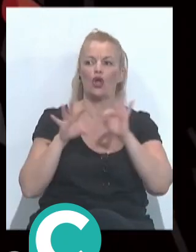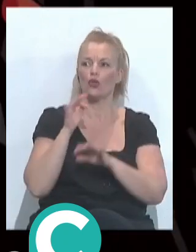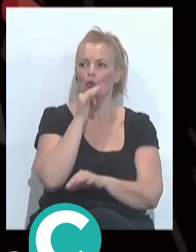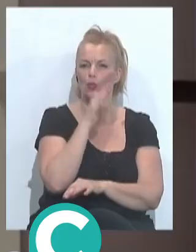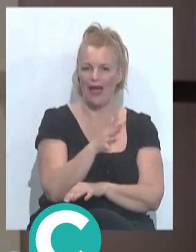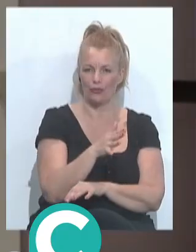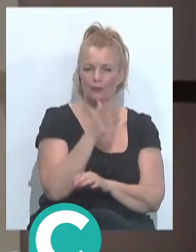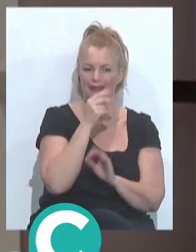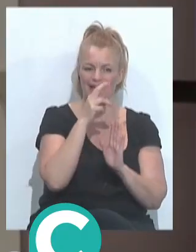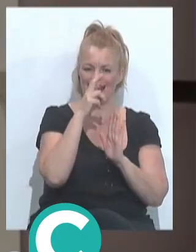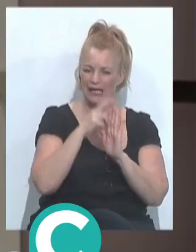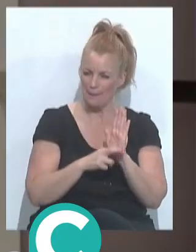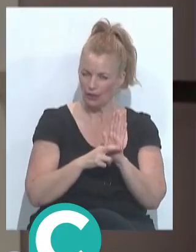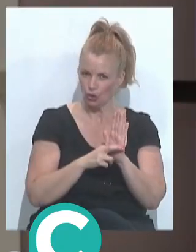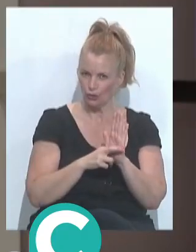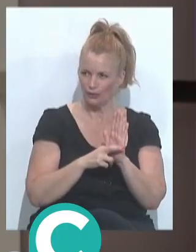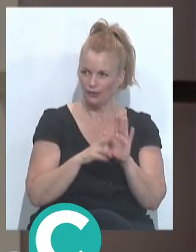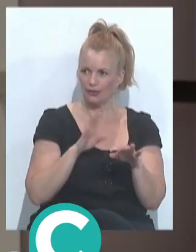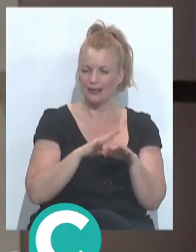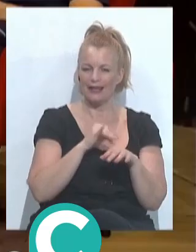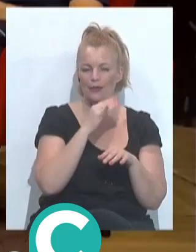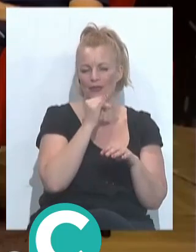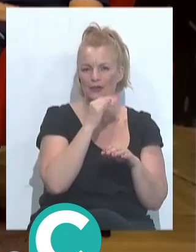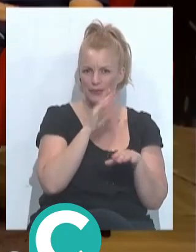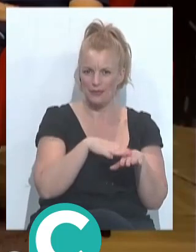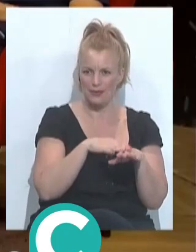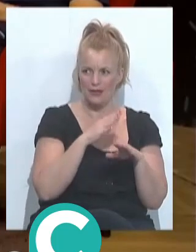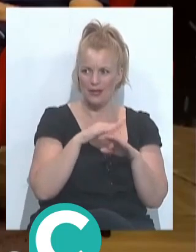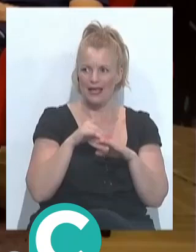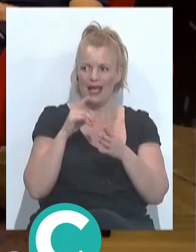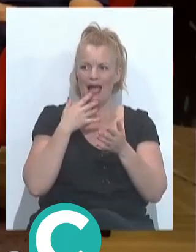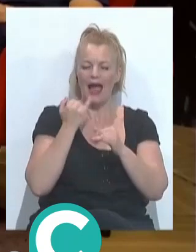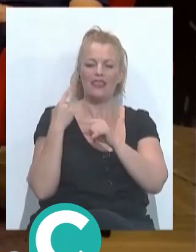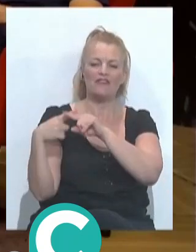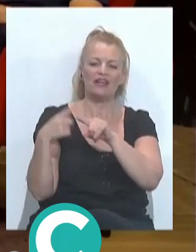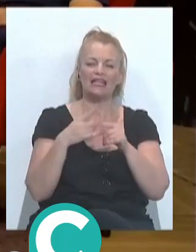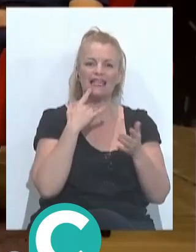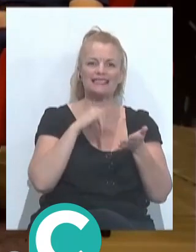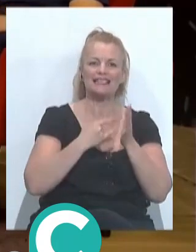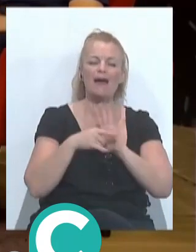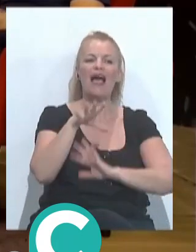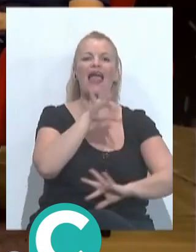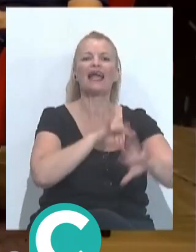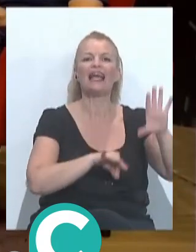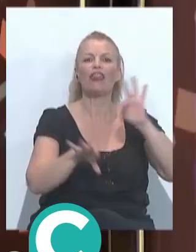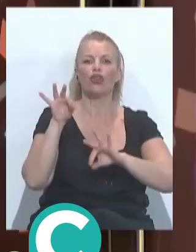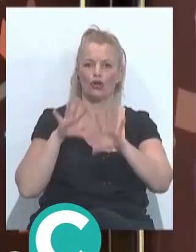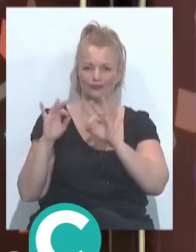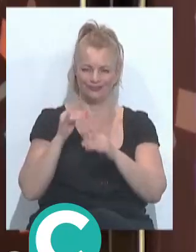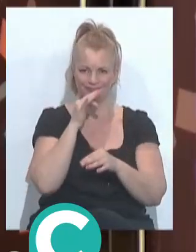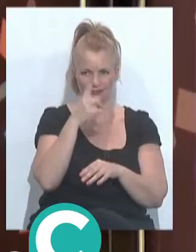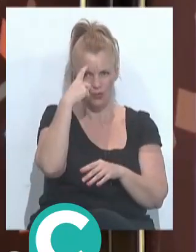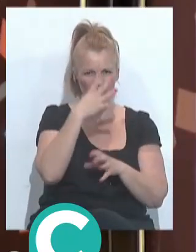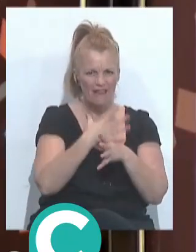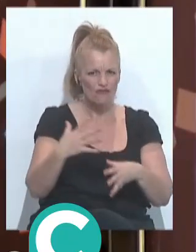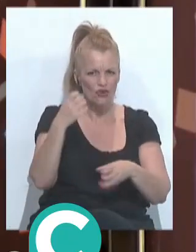sacado por ahí el reglamento para tenerlo de chivato. Hemos pasado por diferentes sistemas de elección, ¿os acordáis de aquello de una